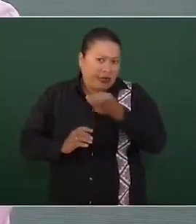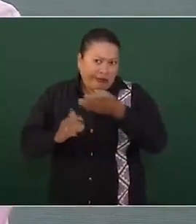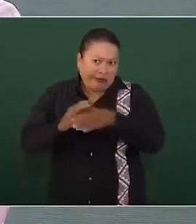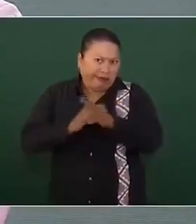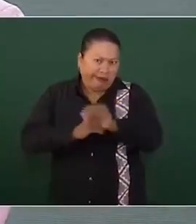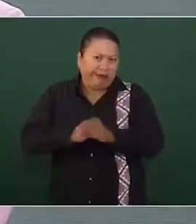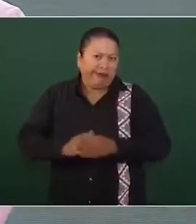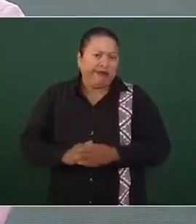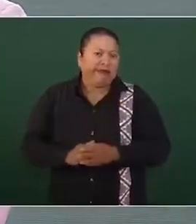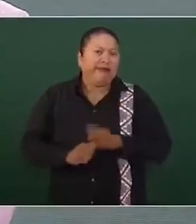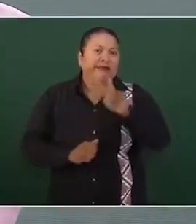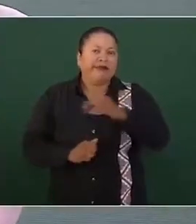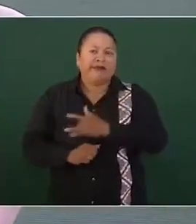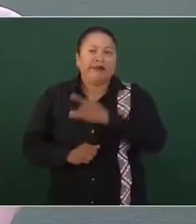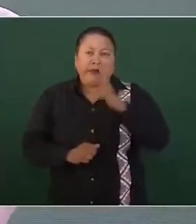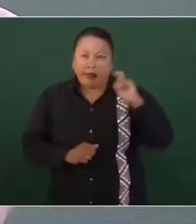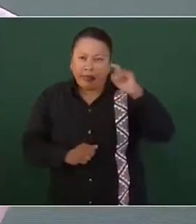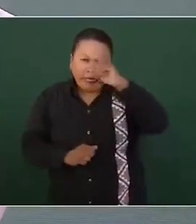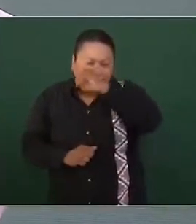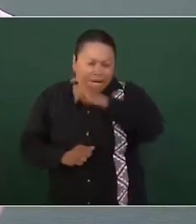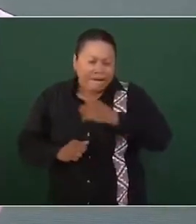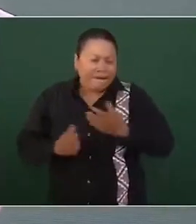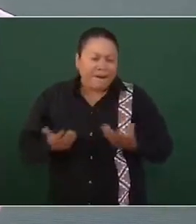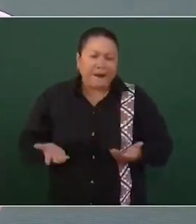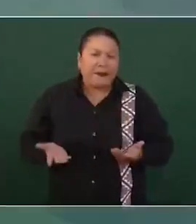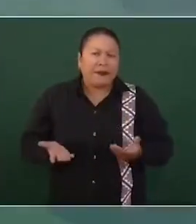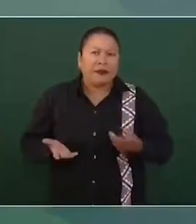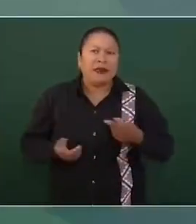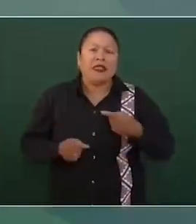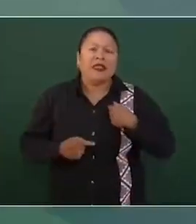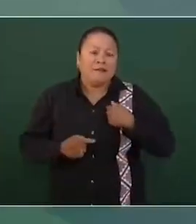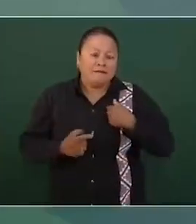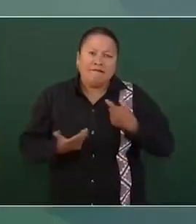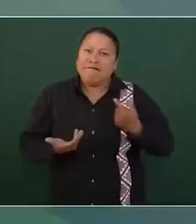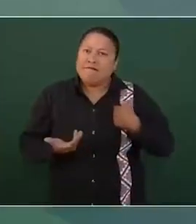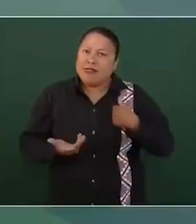Sería muy difícil que yo tuviese como compañera.